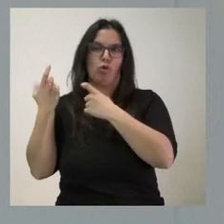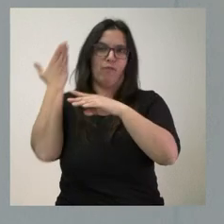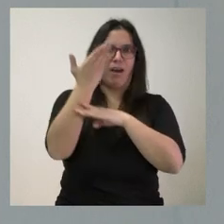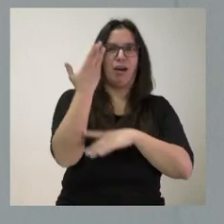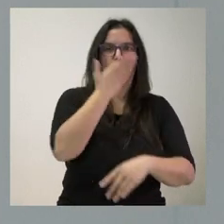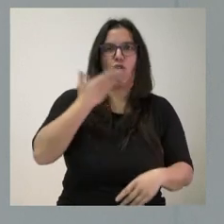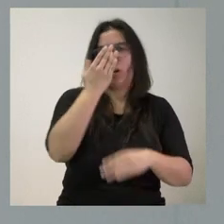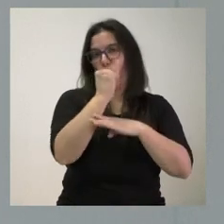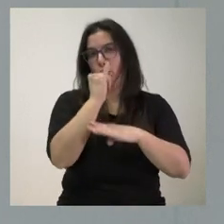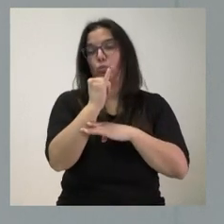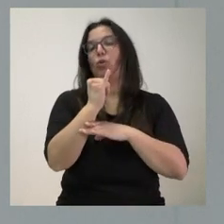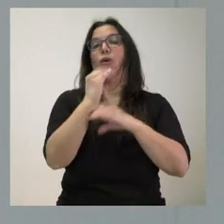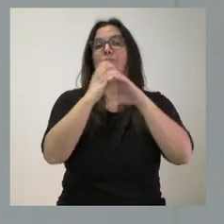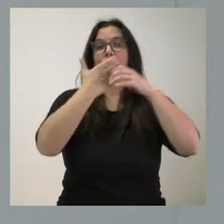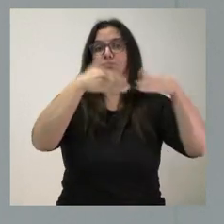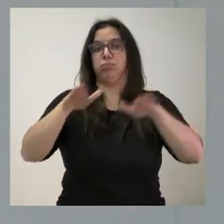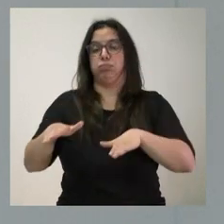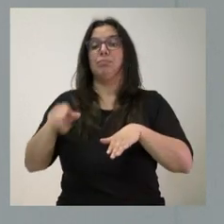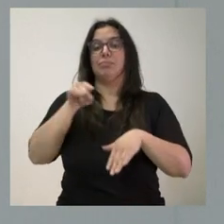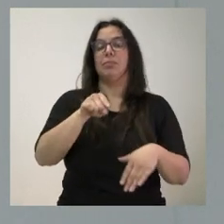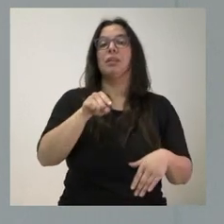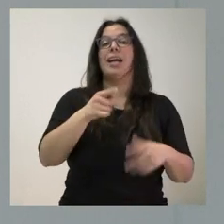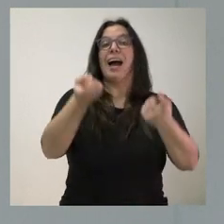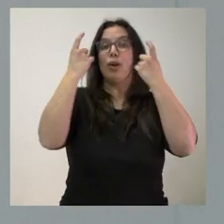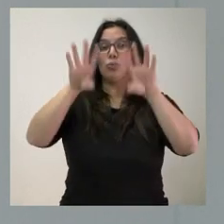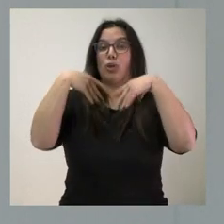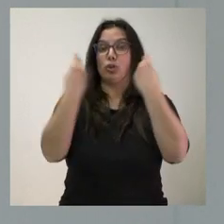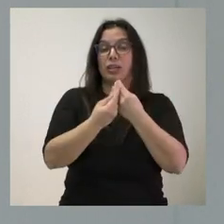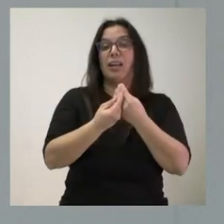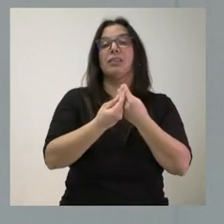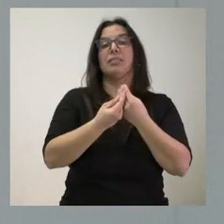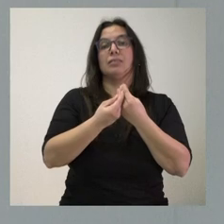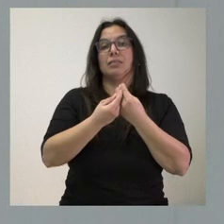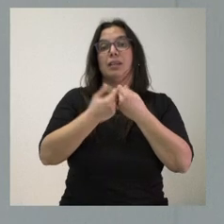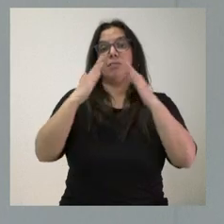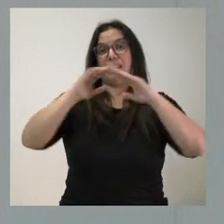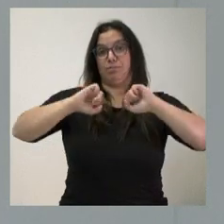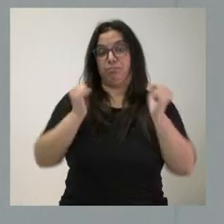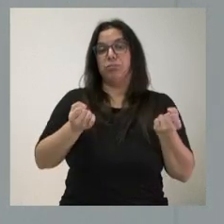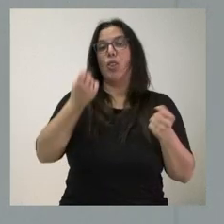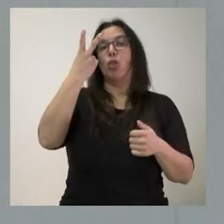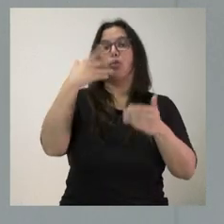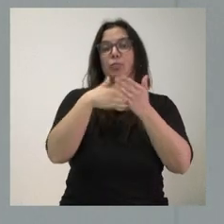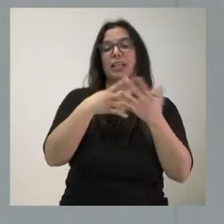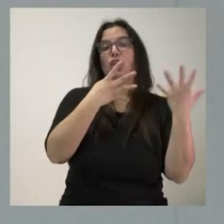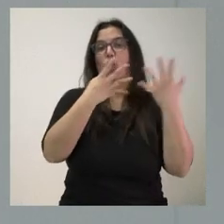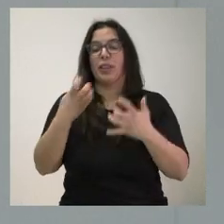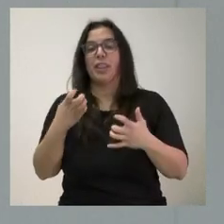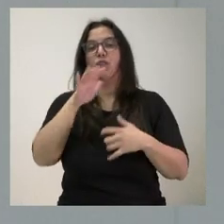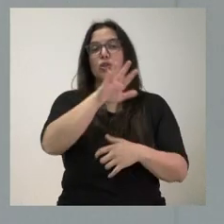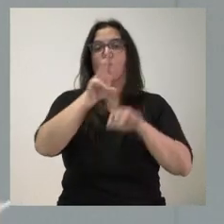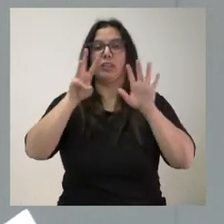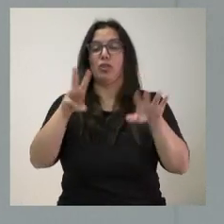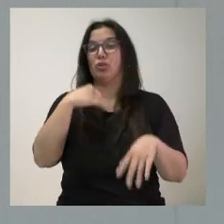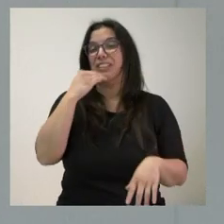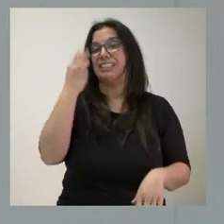sistema educativo y los alumnos afectados por estas 268 rutas son 2.958, casi